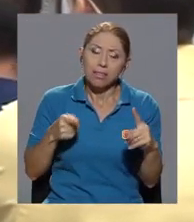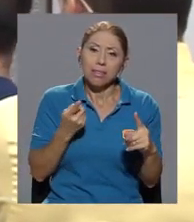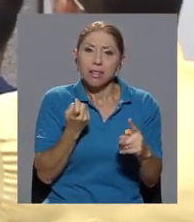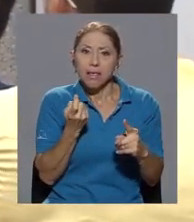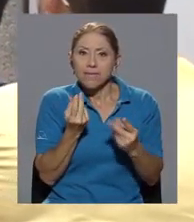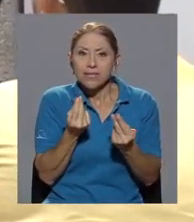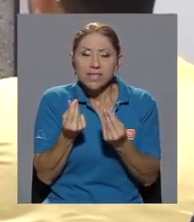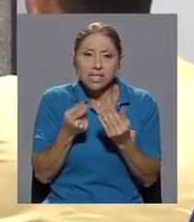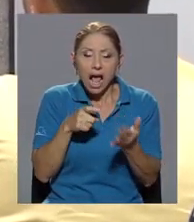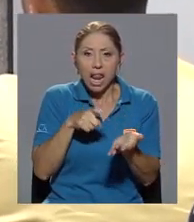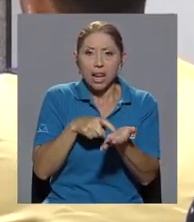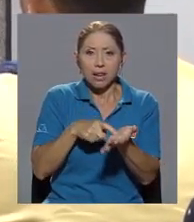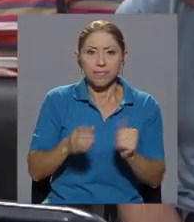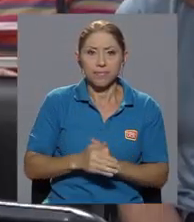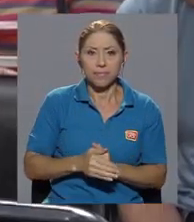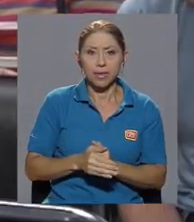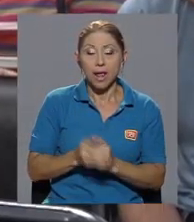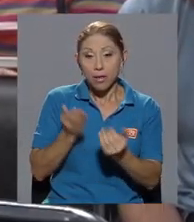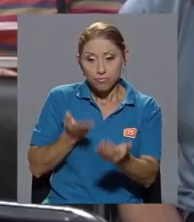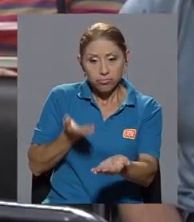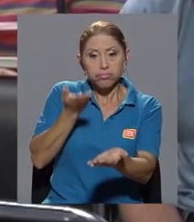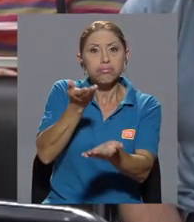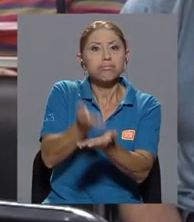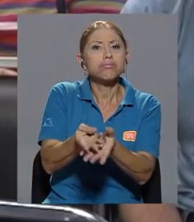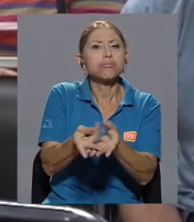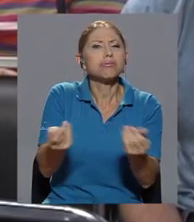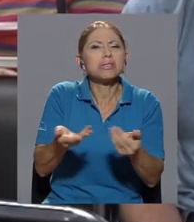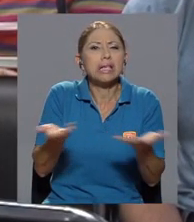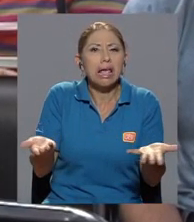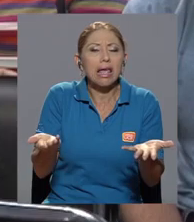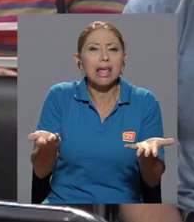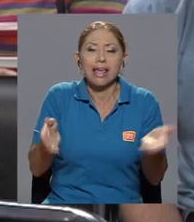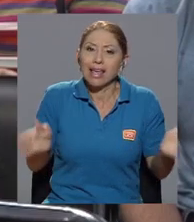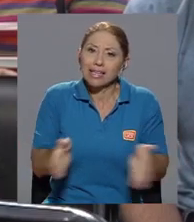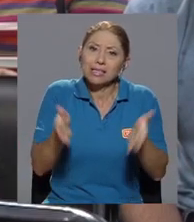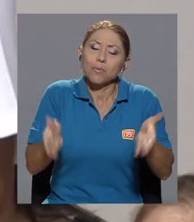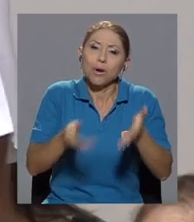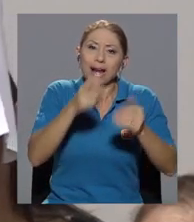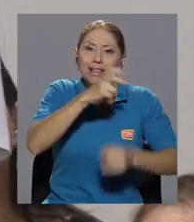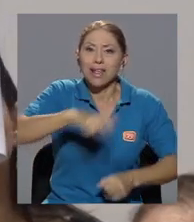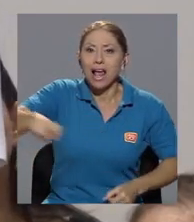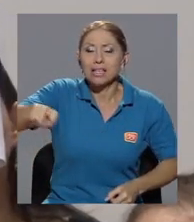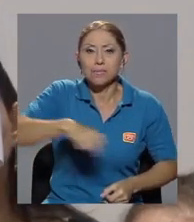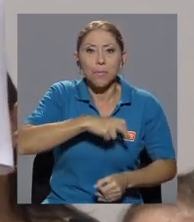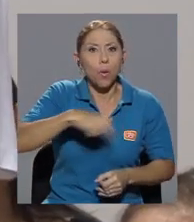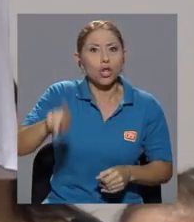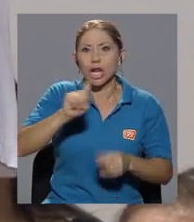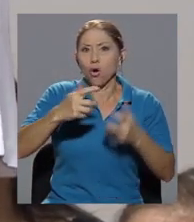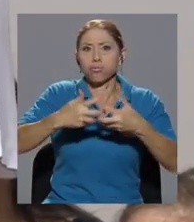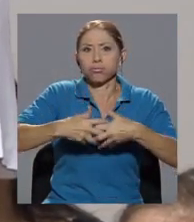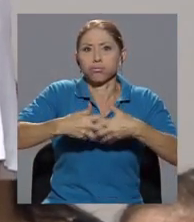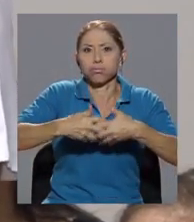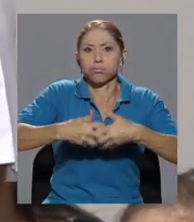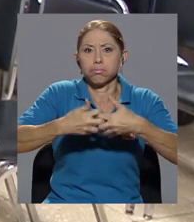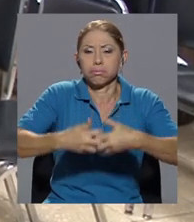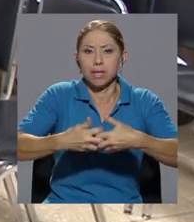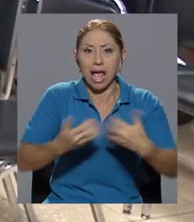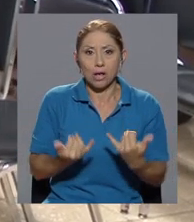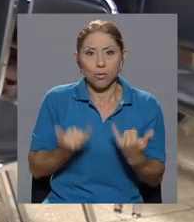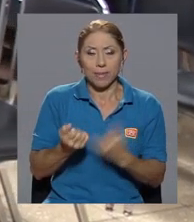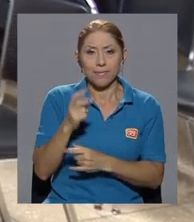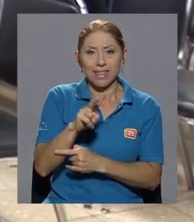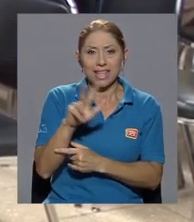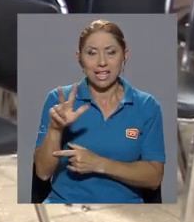Entre las soluciones que propone el informe está estimular el transporte no motorizado. Actualmente, el 23% de la